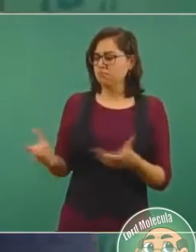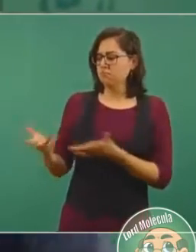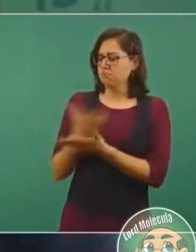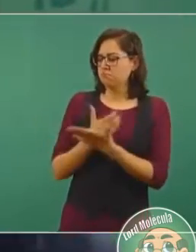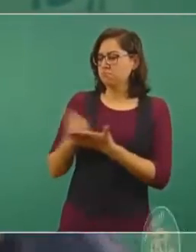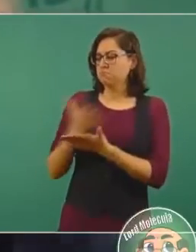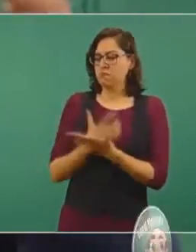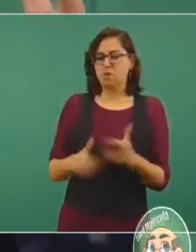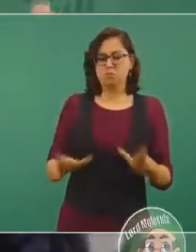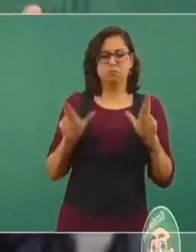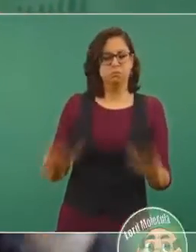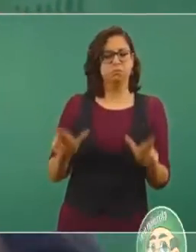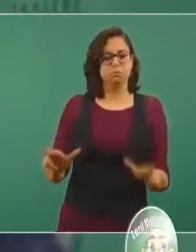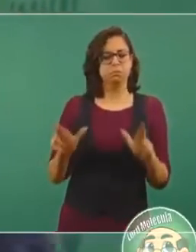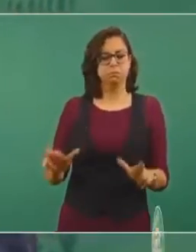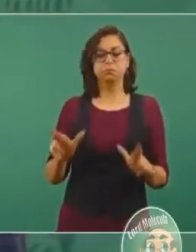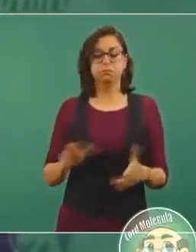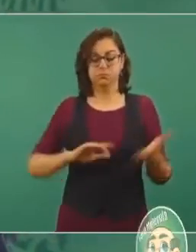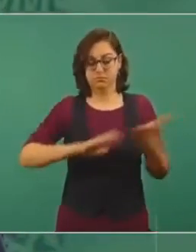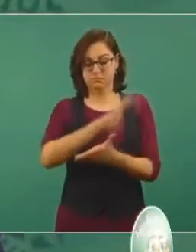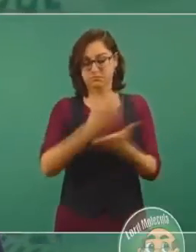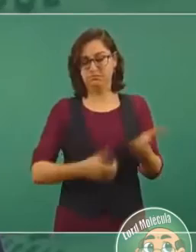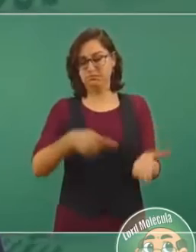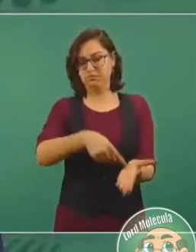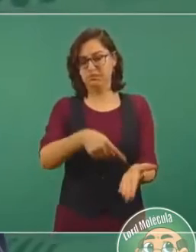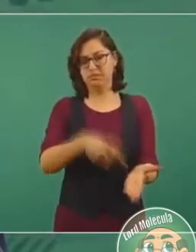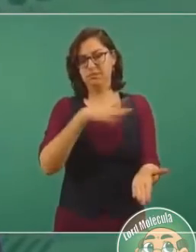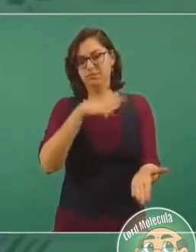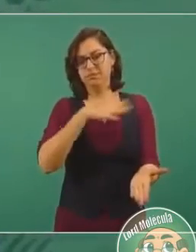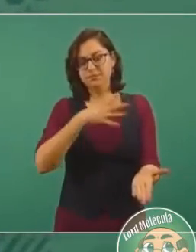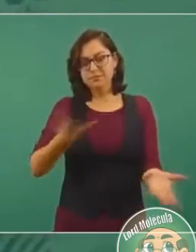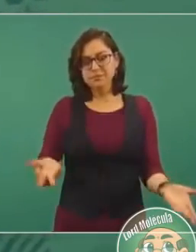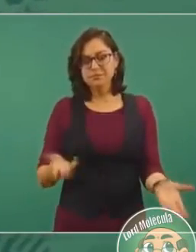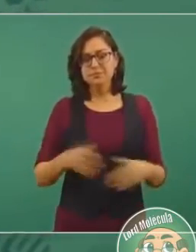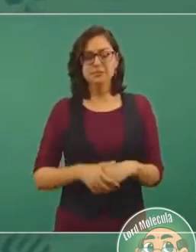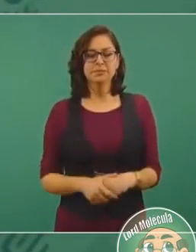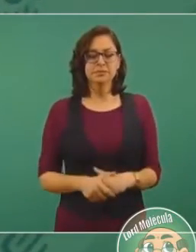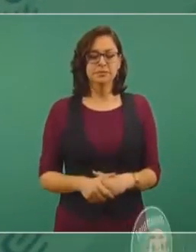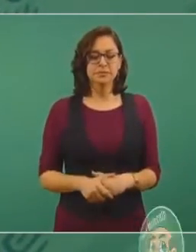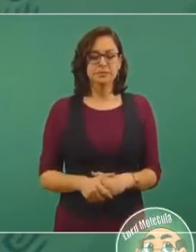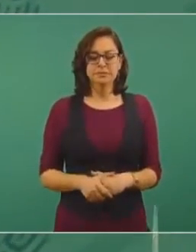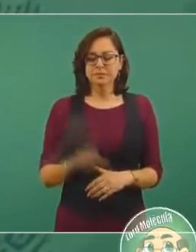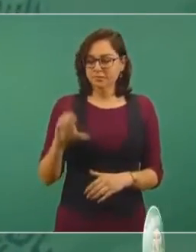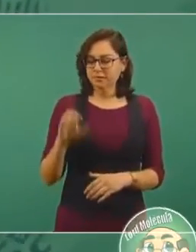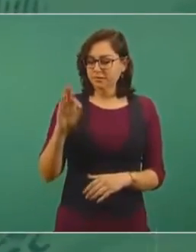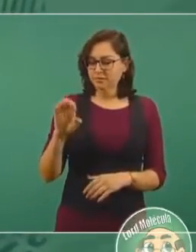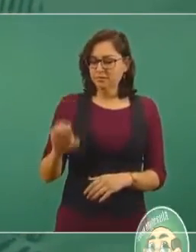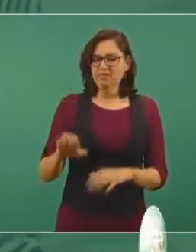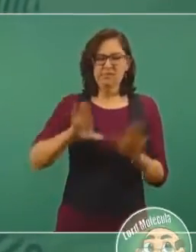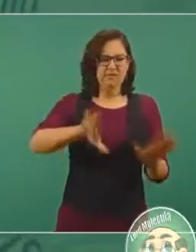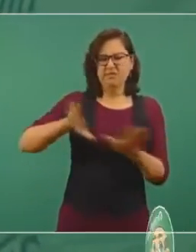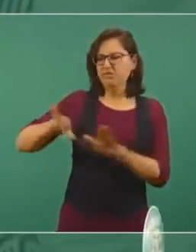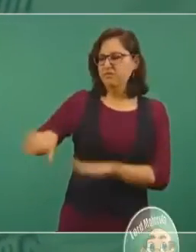que se pactaron en esos contratos, haciendo a un lado a la Comisión Federal de Electricidad.